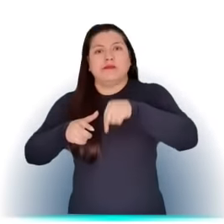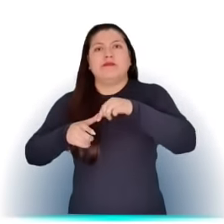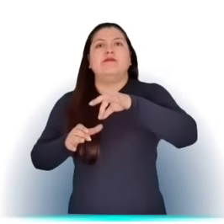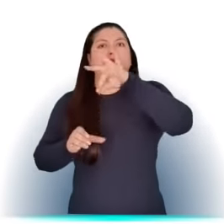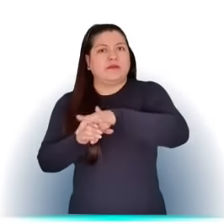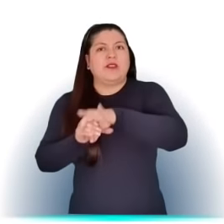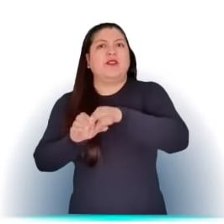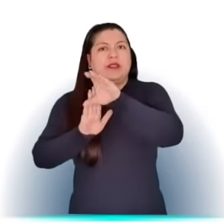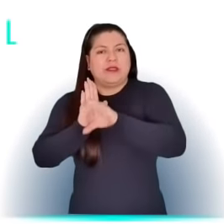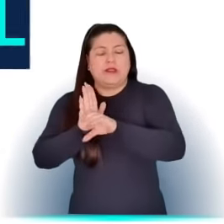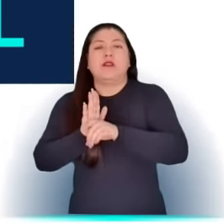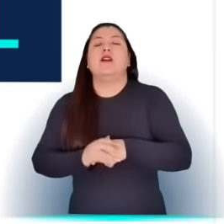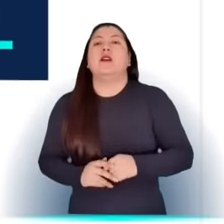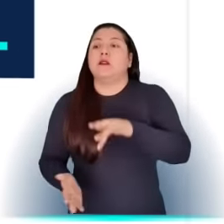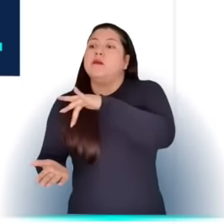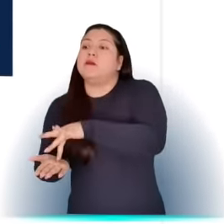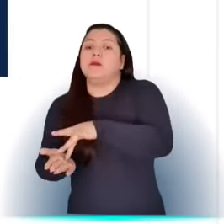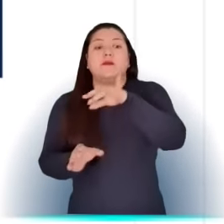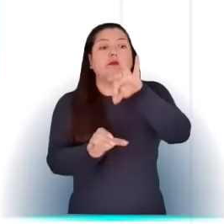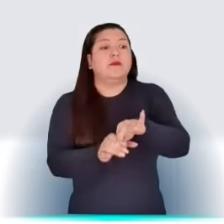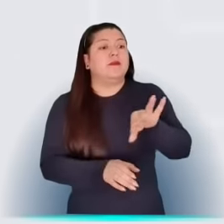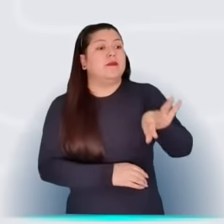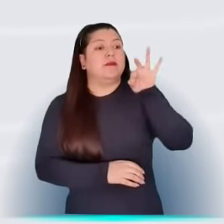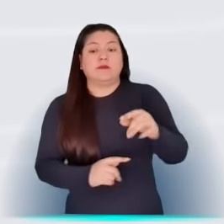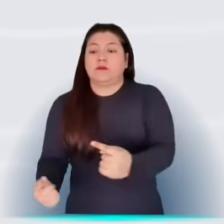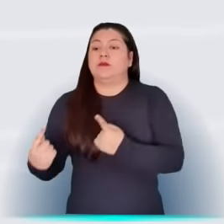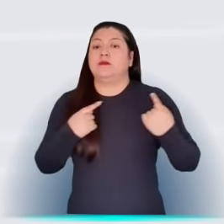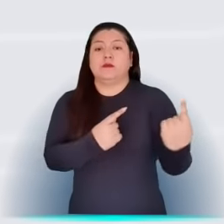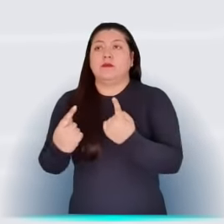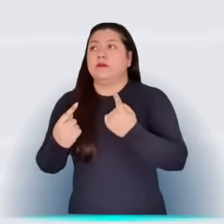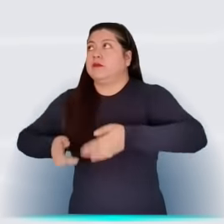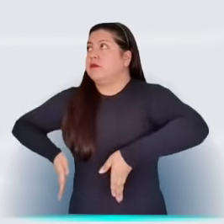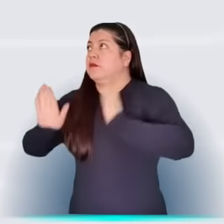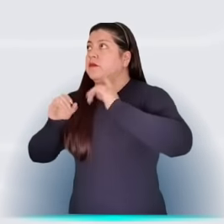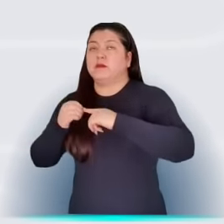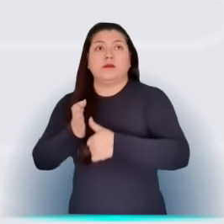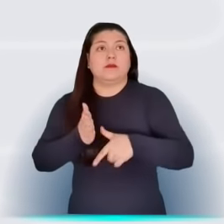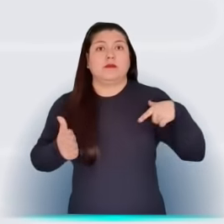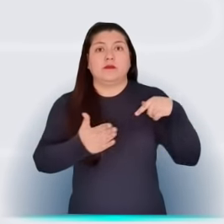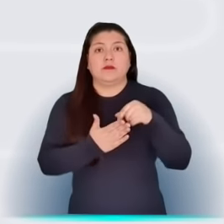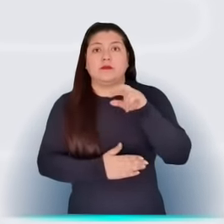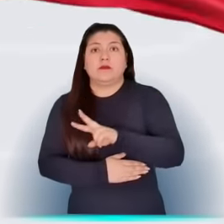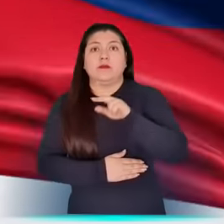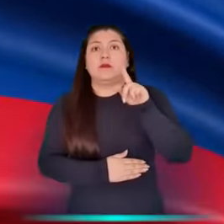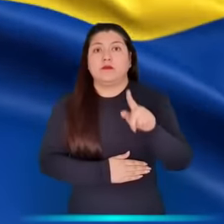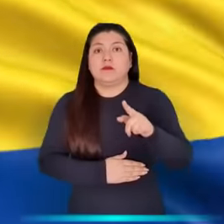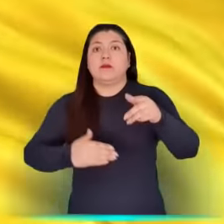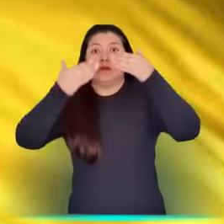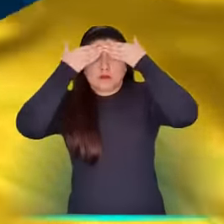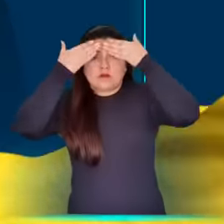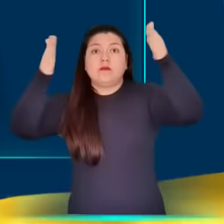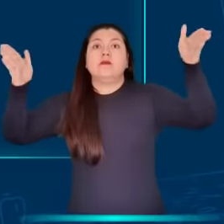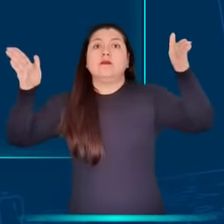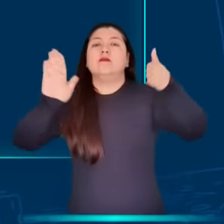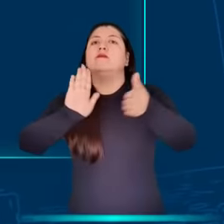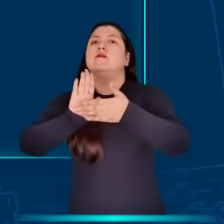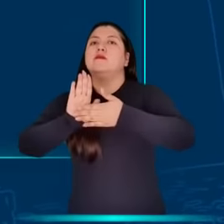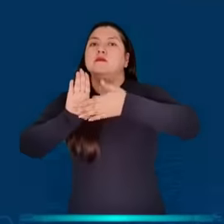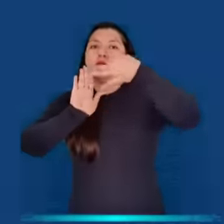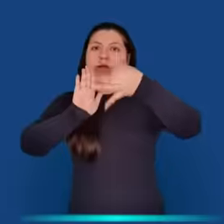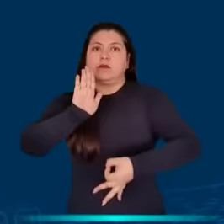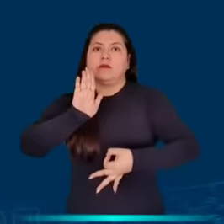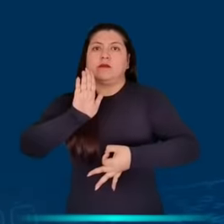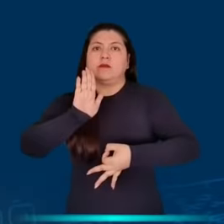tu voto en la urna y reclamar tu certificado electoral. Participa, vota y elige. Somos la Registraduría del Siglo XXI.